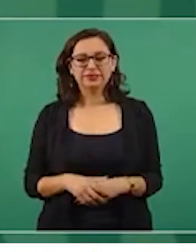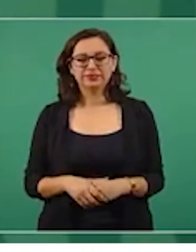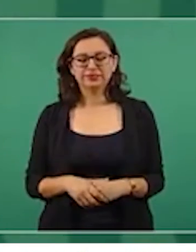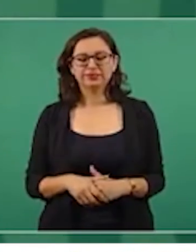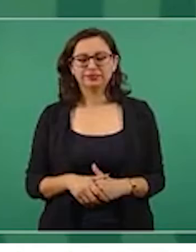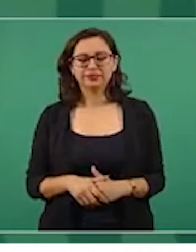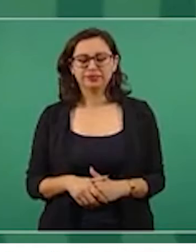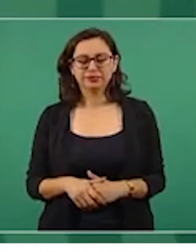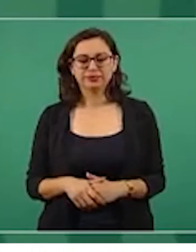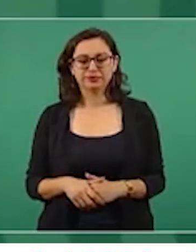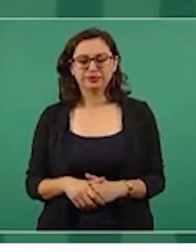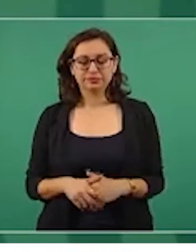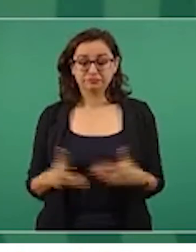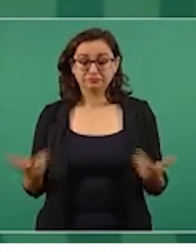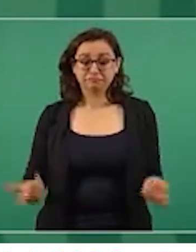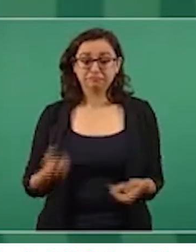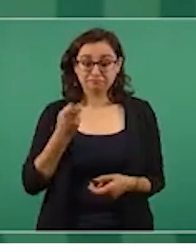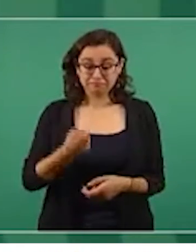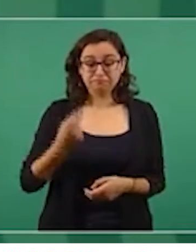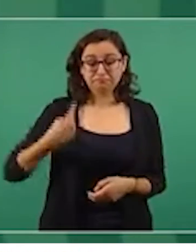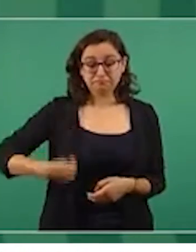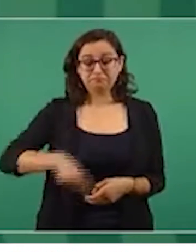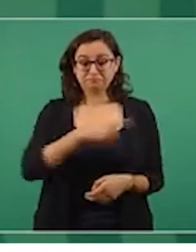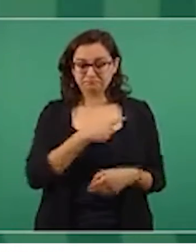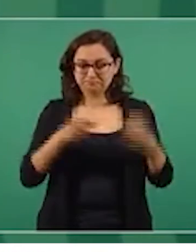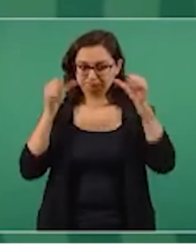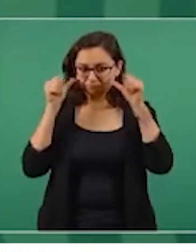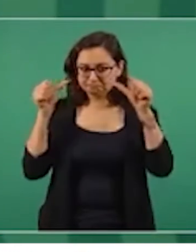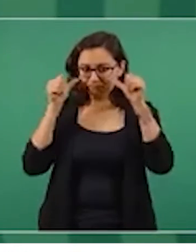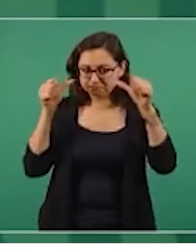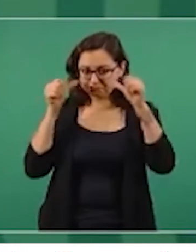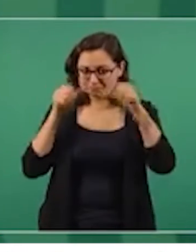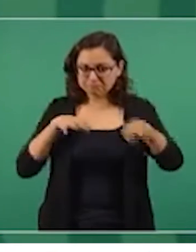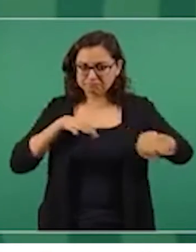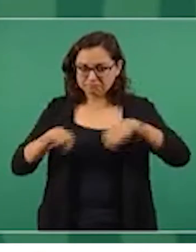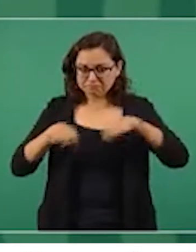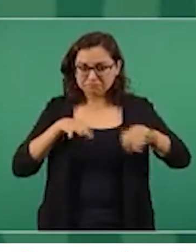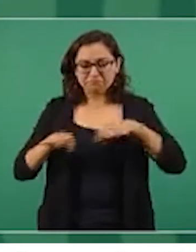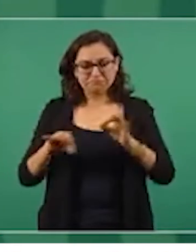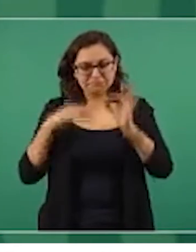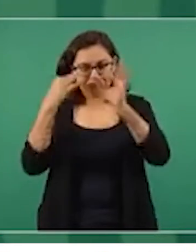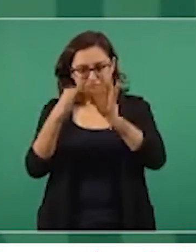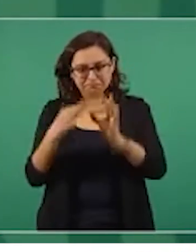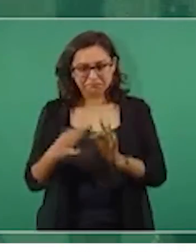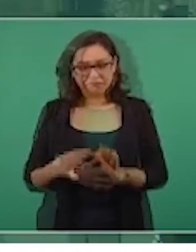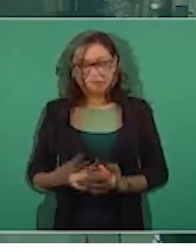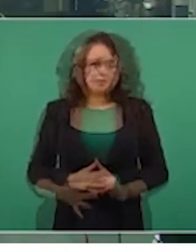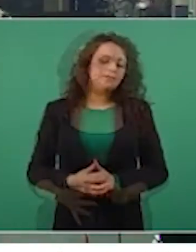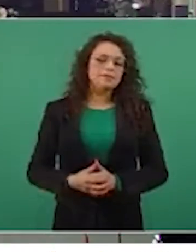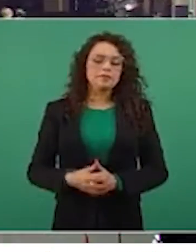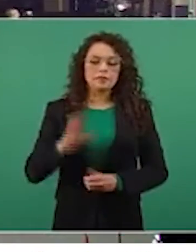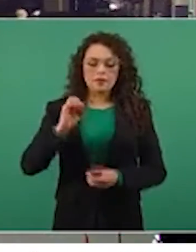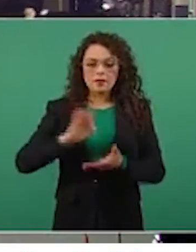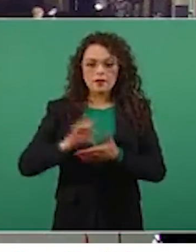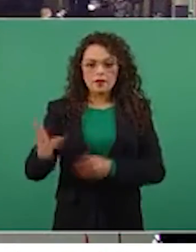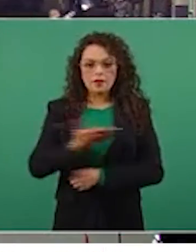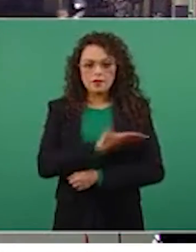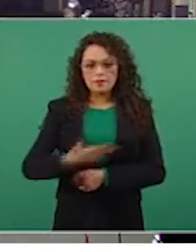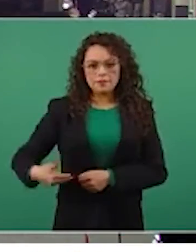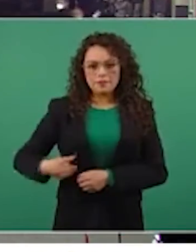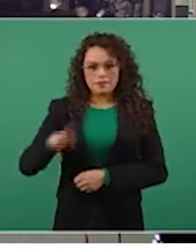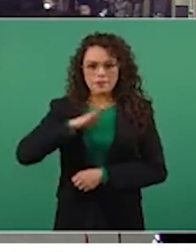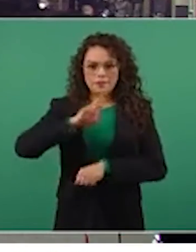Entonces, sí estamos trabajando, sí estamos atentos a esto. Preguntarle